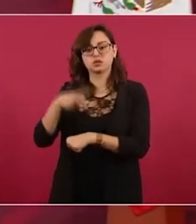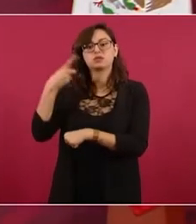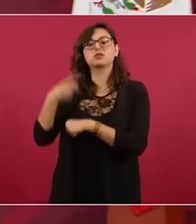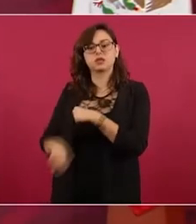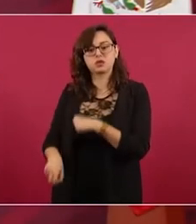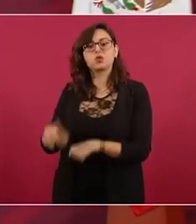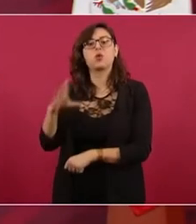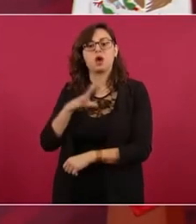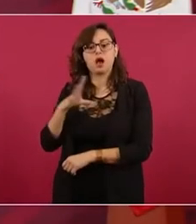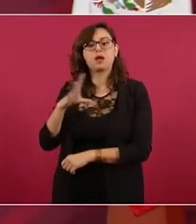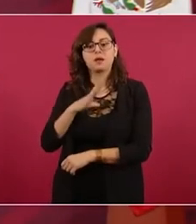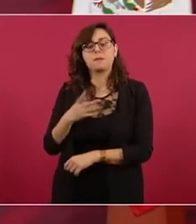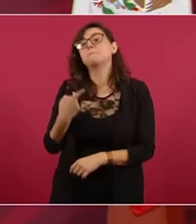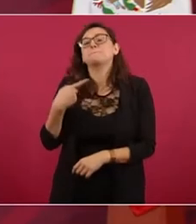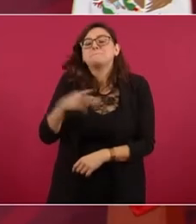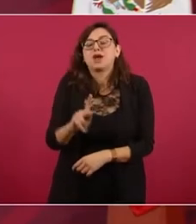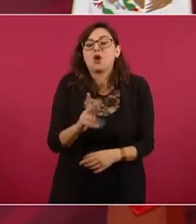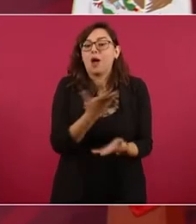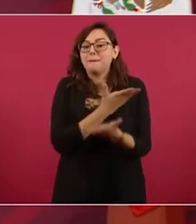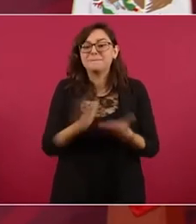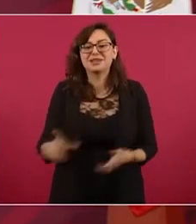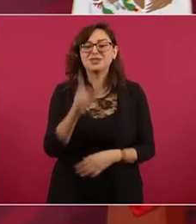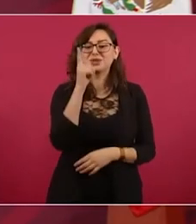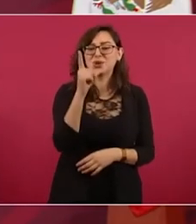que además el ahorro es